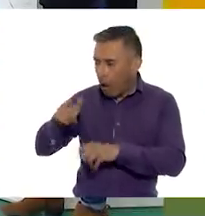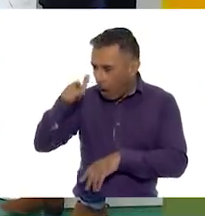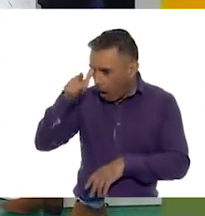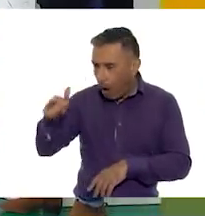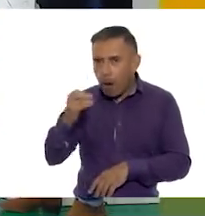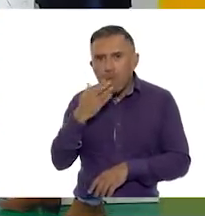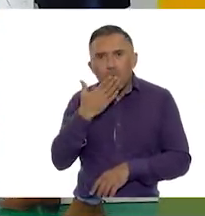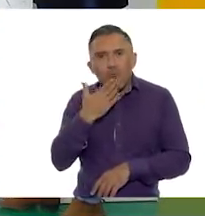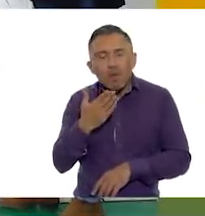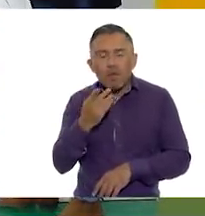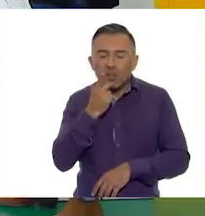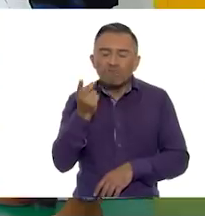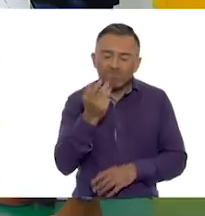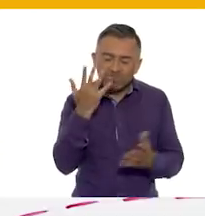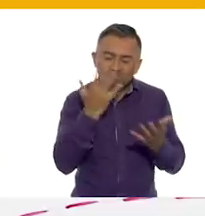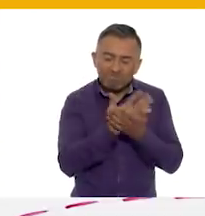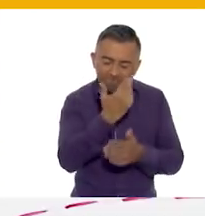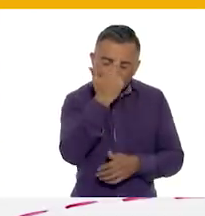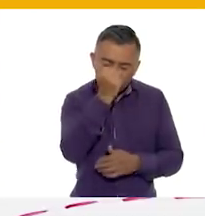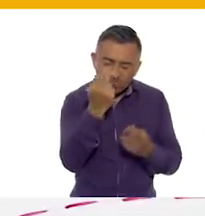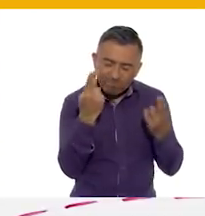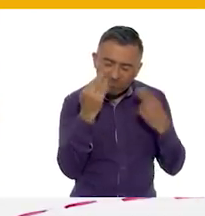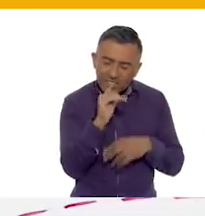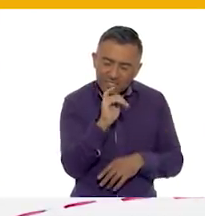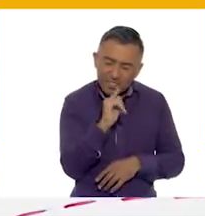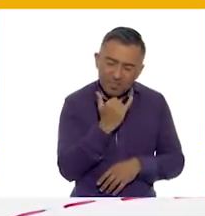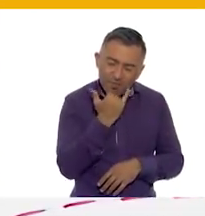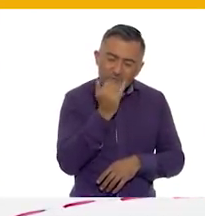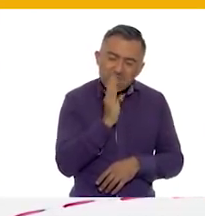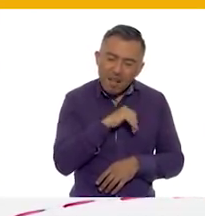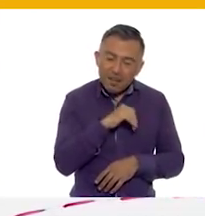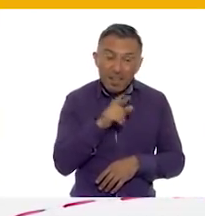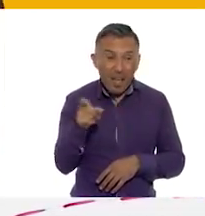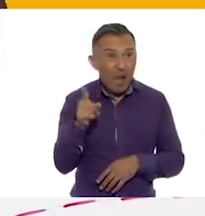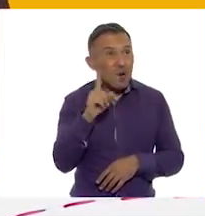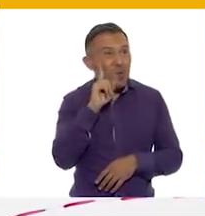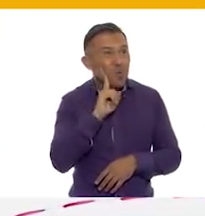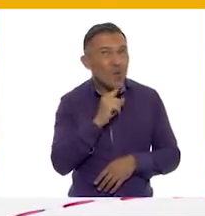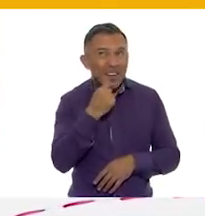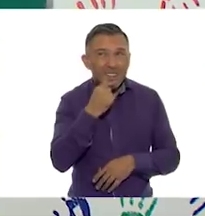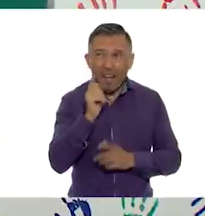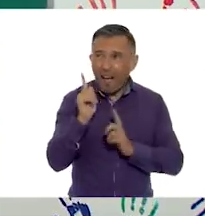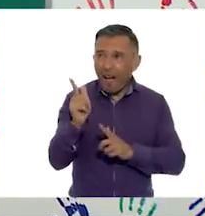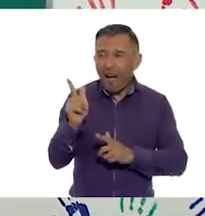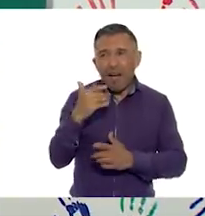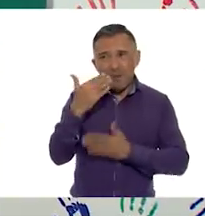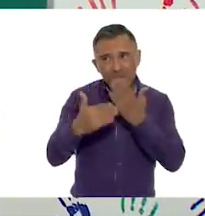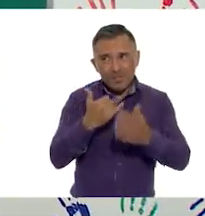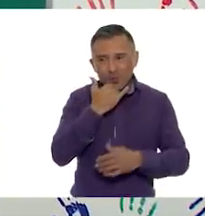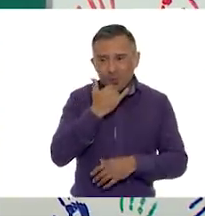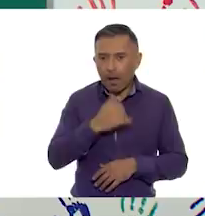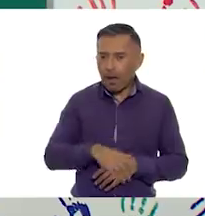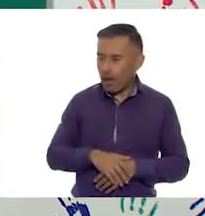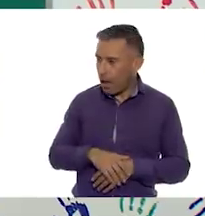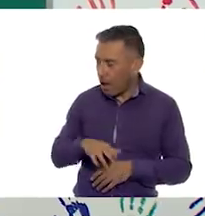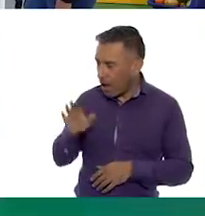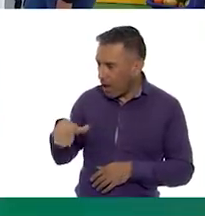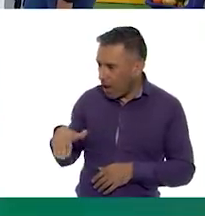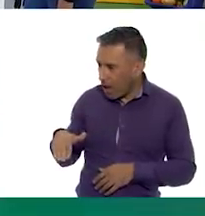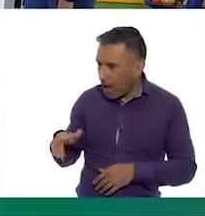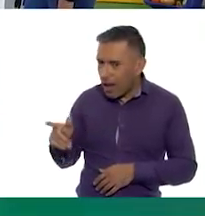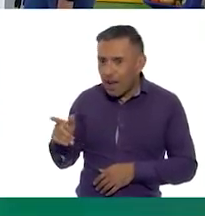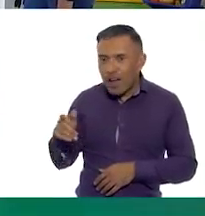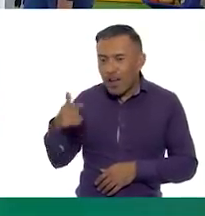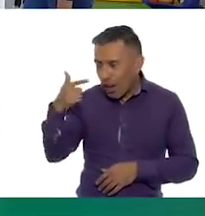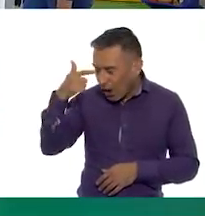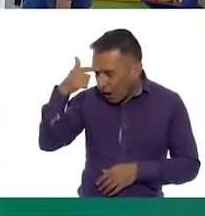se habían equivocado y le ofrecieron una disculpa a la niña de la que se burlaron. ¡Gloria! Solucionaste